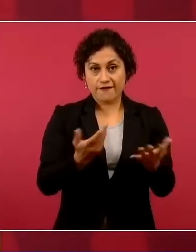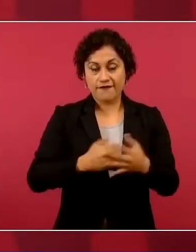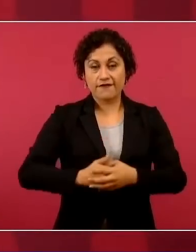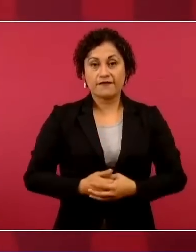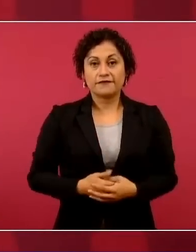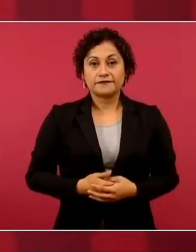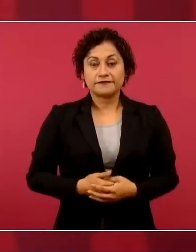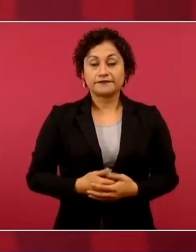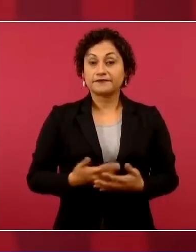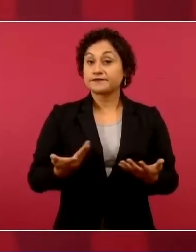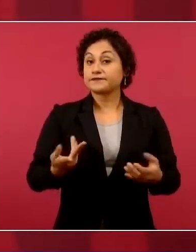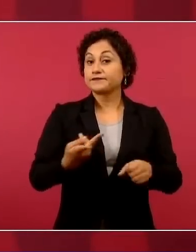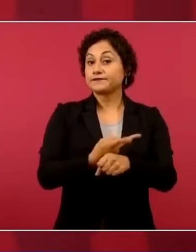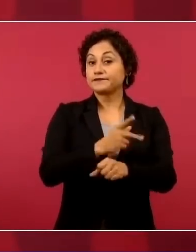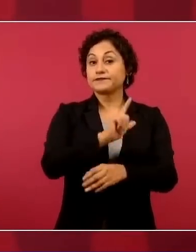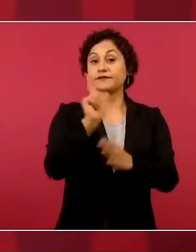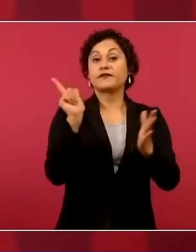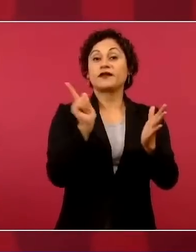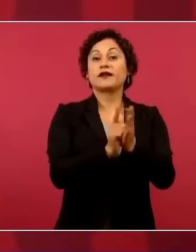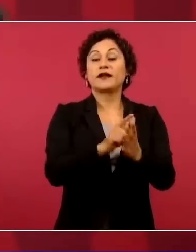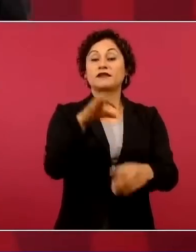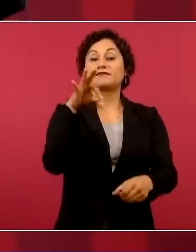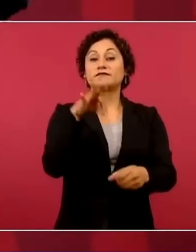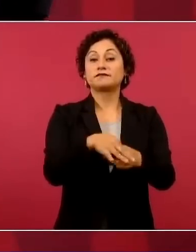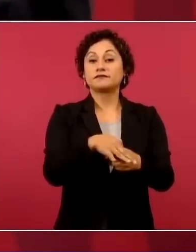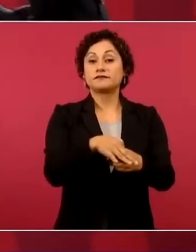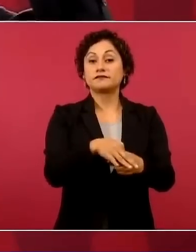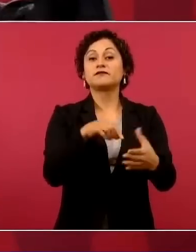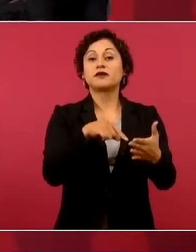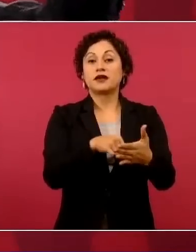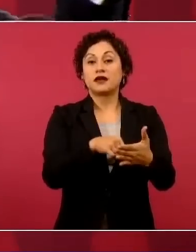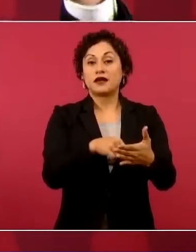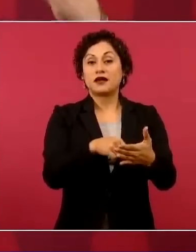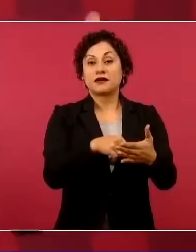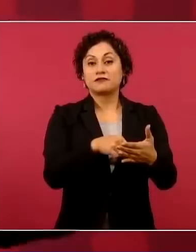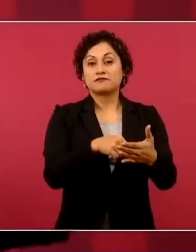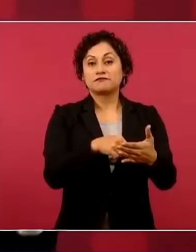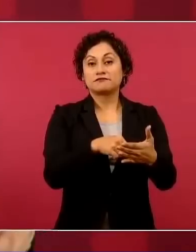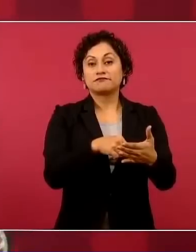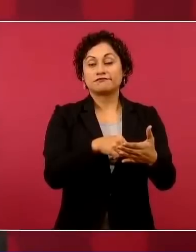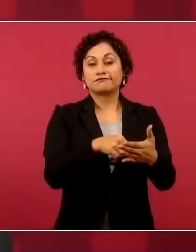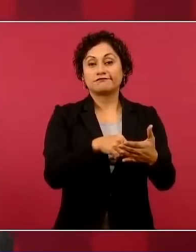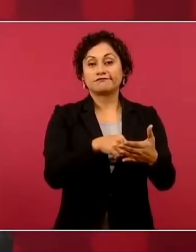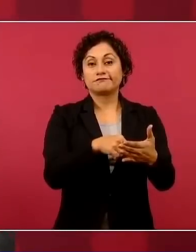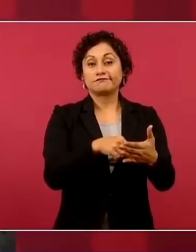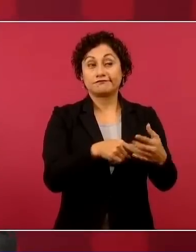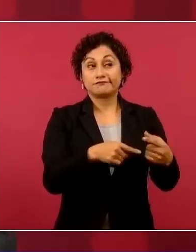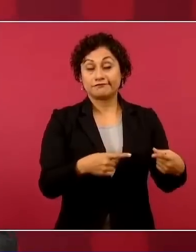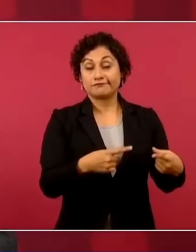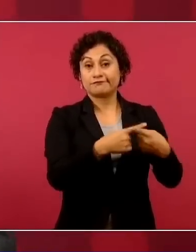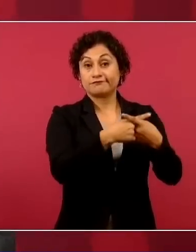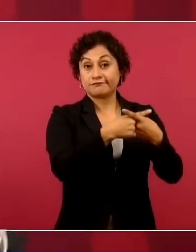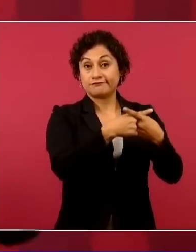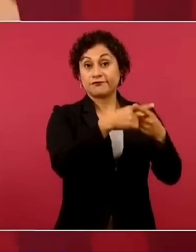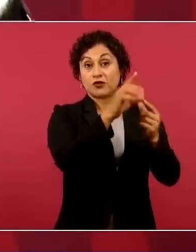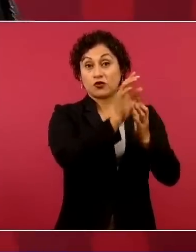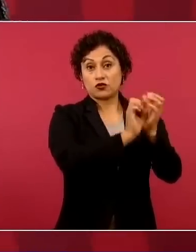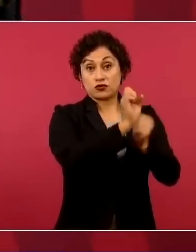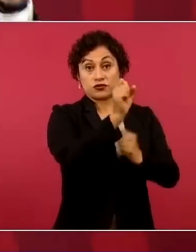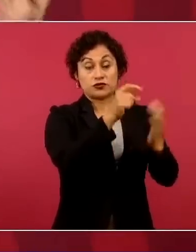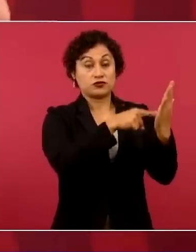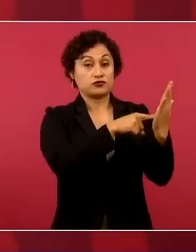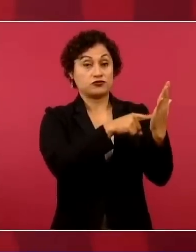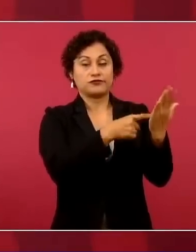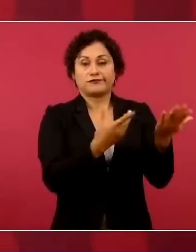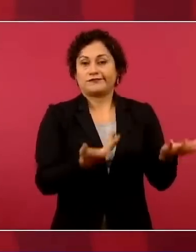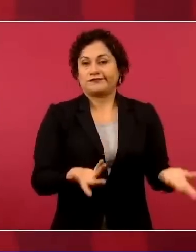la ley electoral no puede ir en contra de lo que establece